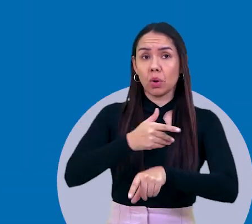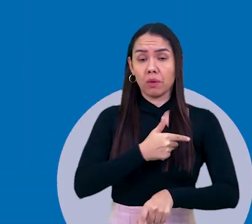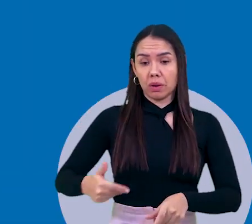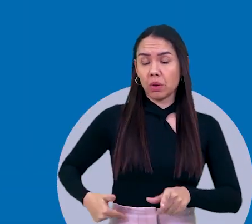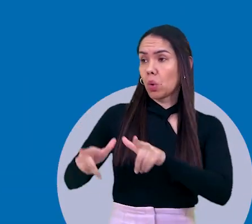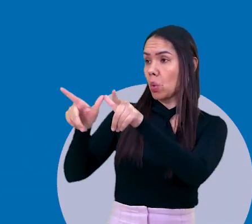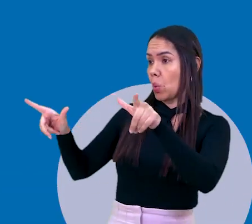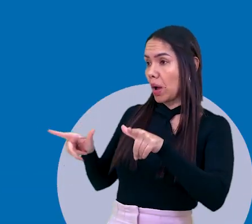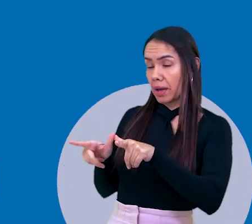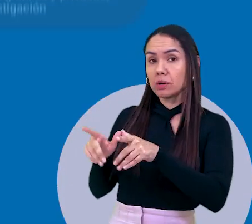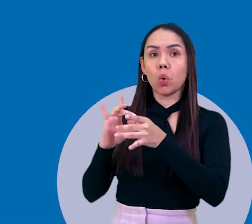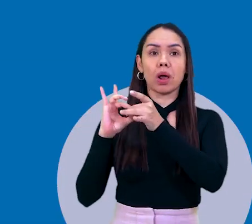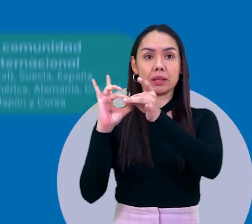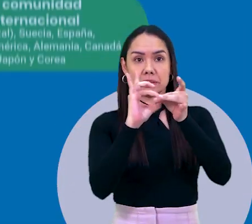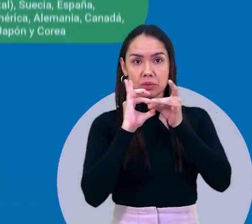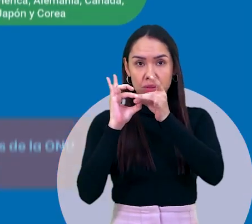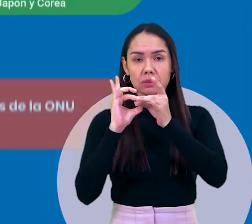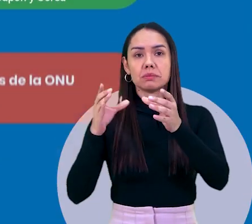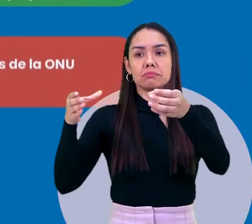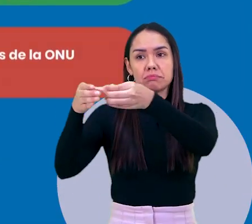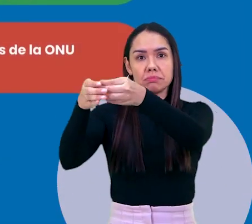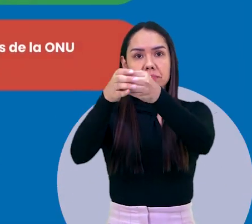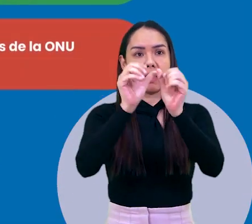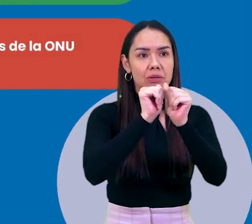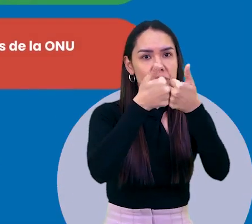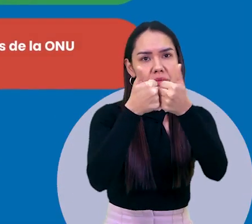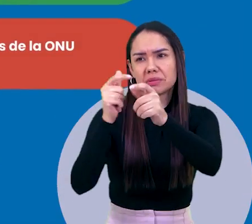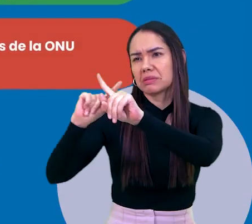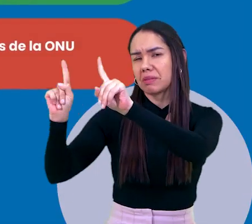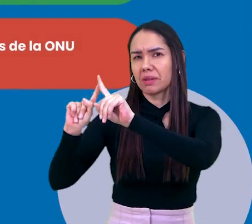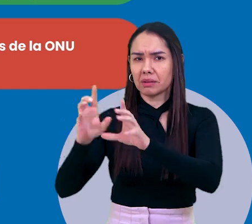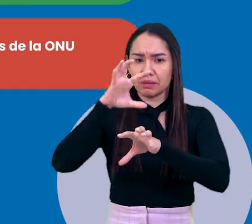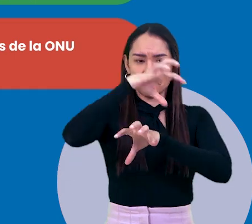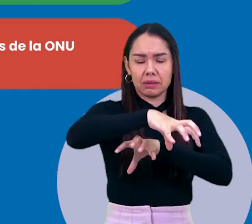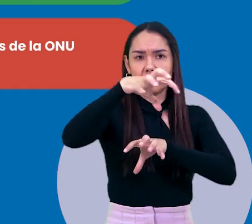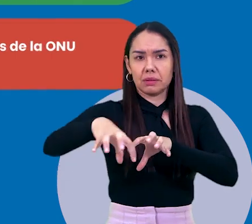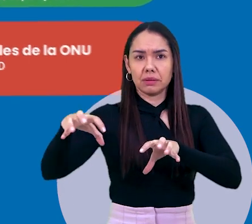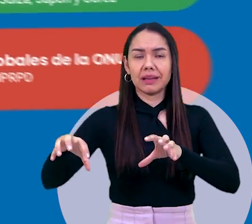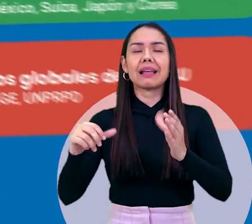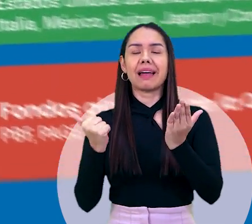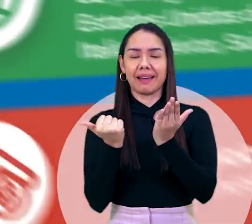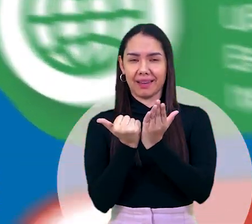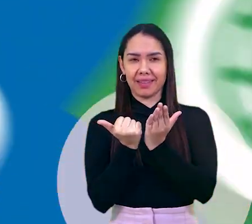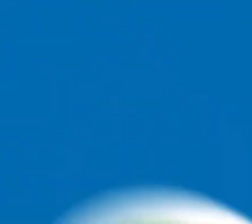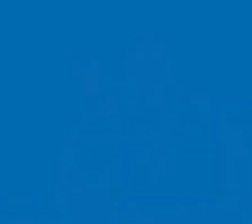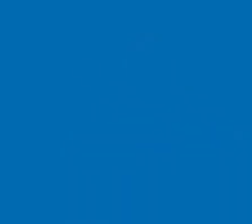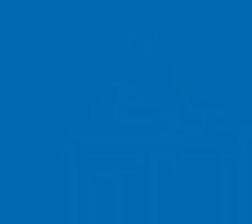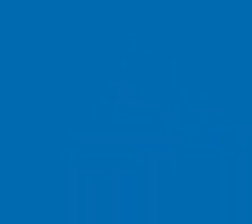incluyendo gobiernos locales, organizaciones de sociedad civil, sector privado y la academia.